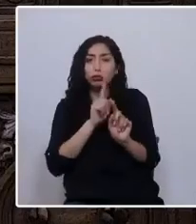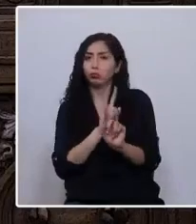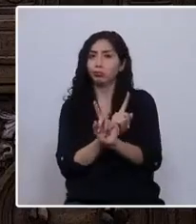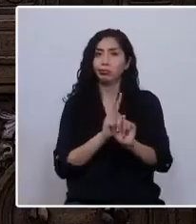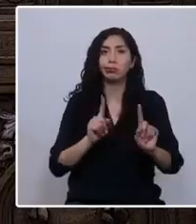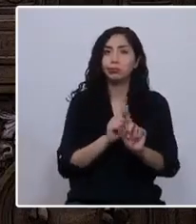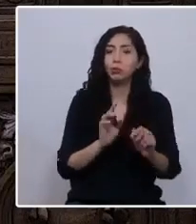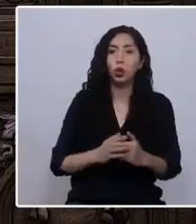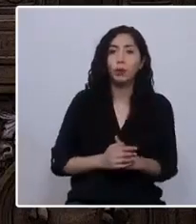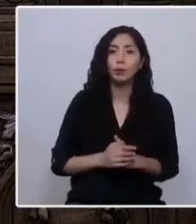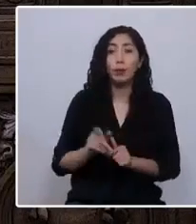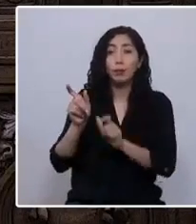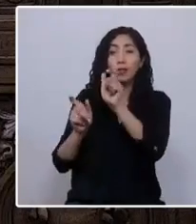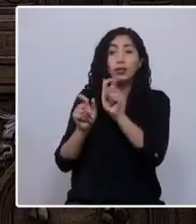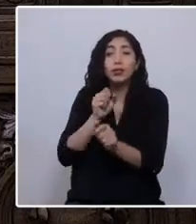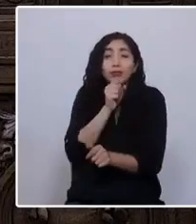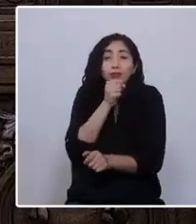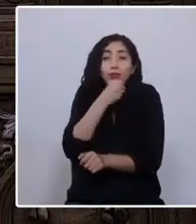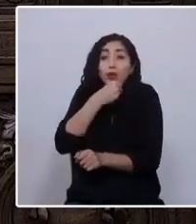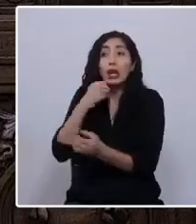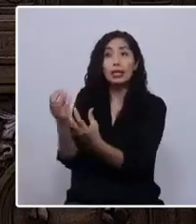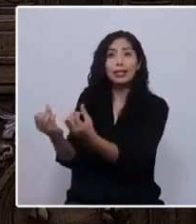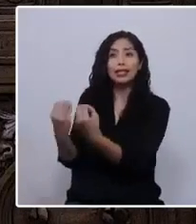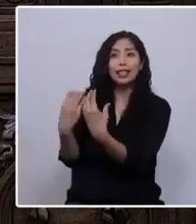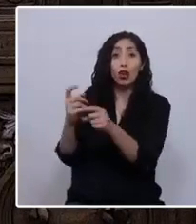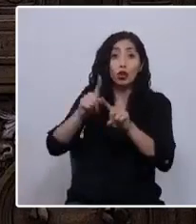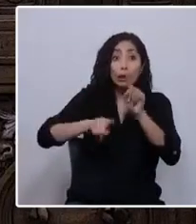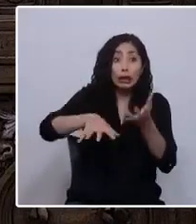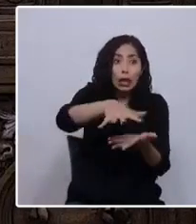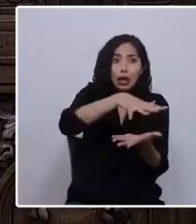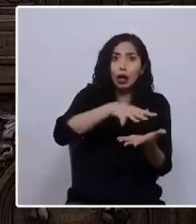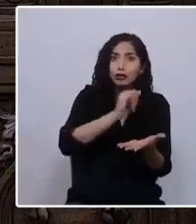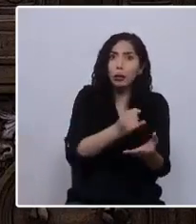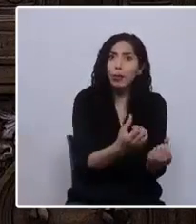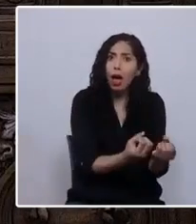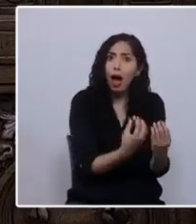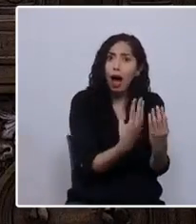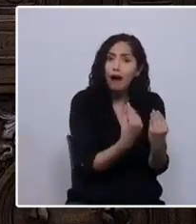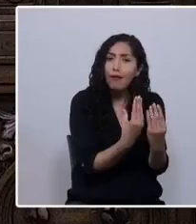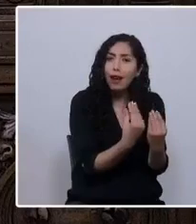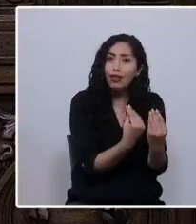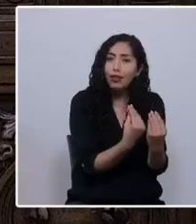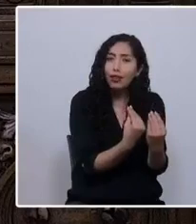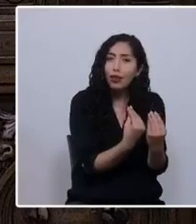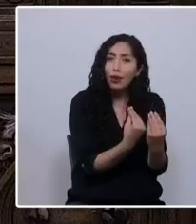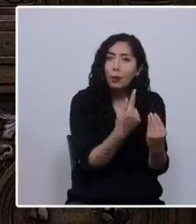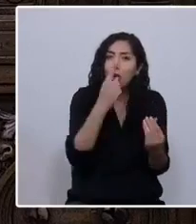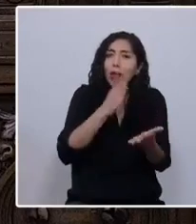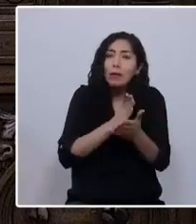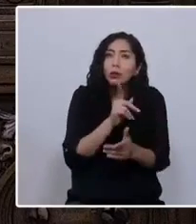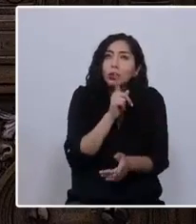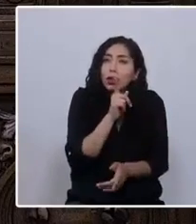Nuestros ancianos nos enseñaron que la tierra siempre nos está hablando. Pero debemos guardar silencio para escucharla.